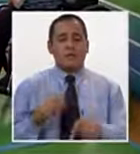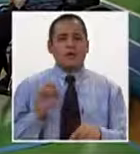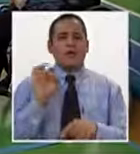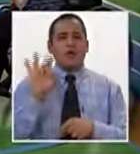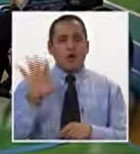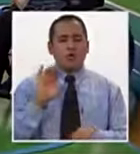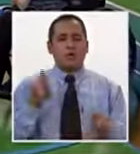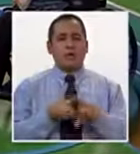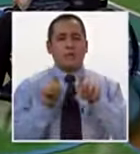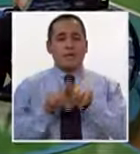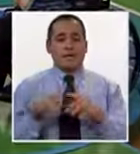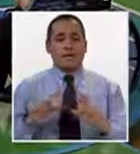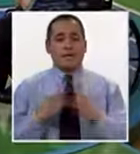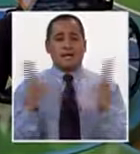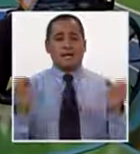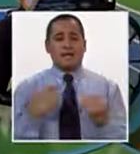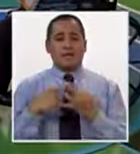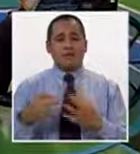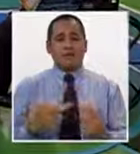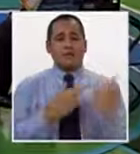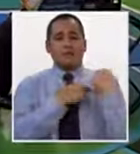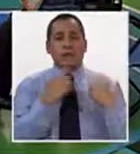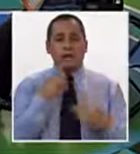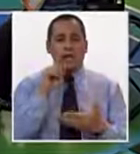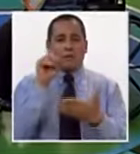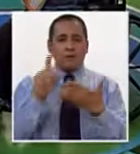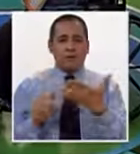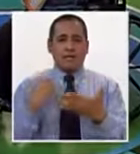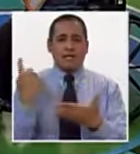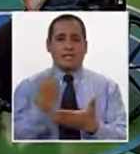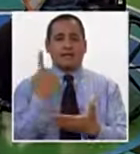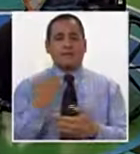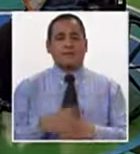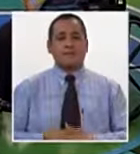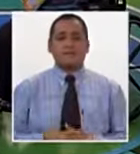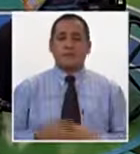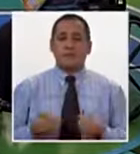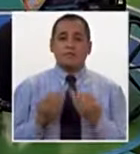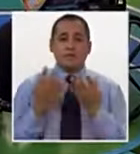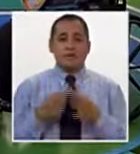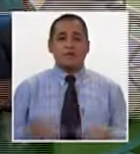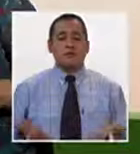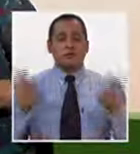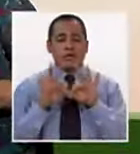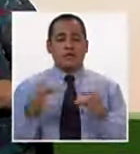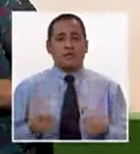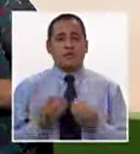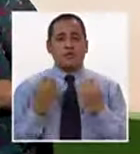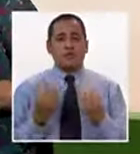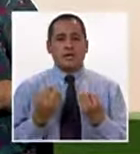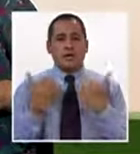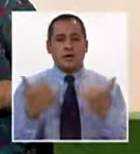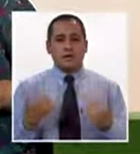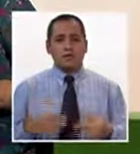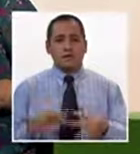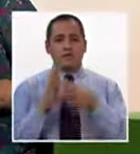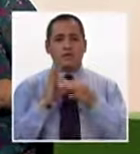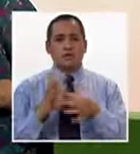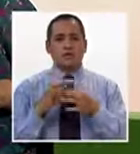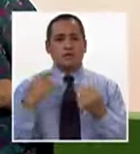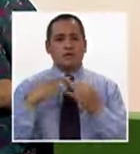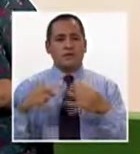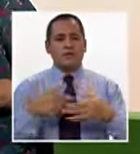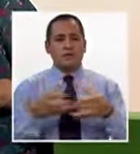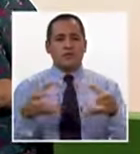donde otra de las grandes herramientas que nos servirán será esta encuesta nacional especializada. Bueno, y ha sido muy importante, Wilfredo, porque se han unido